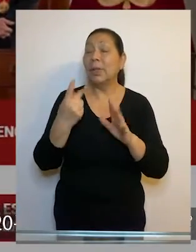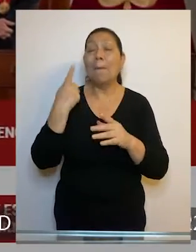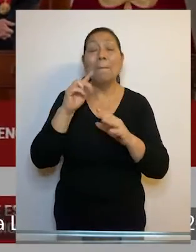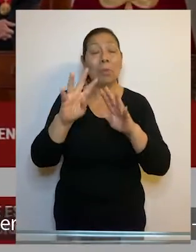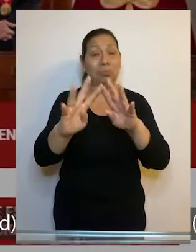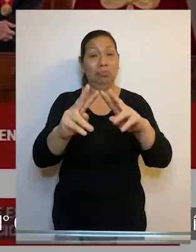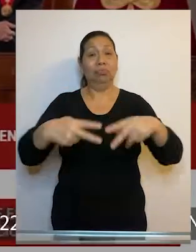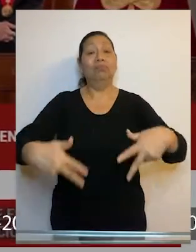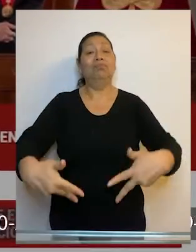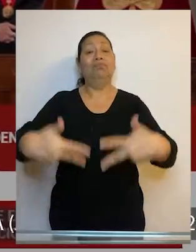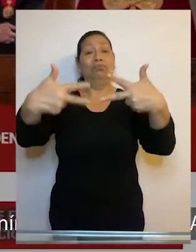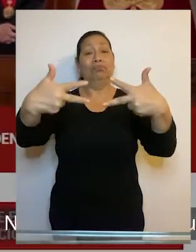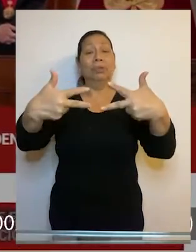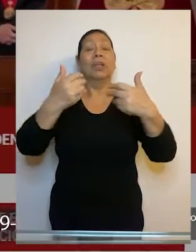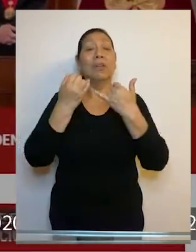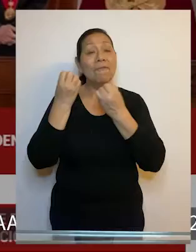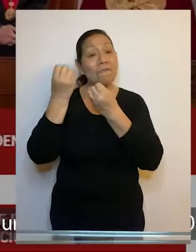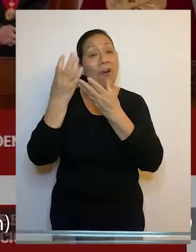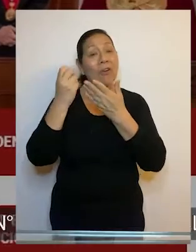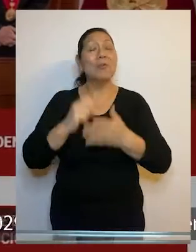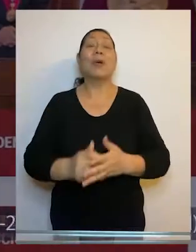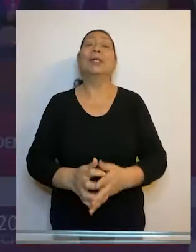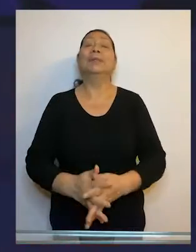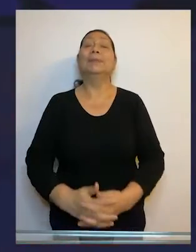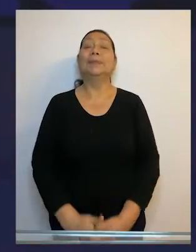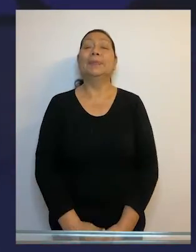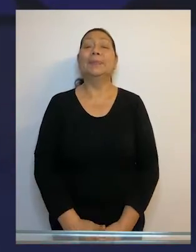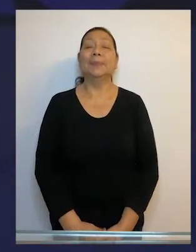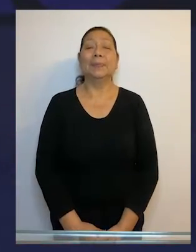fue transmitido por nuestras plataformas informativas.